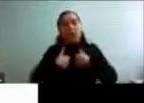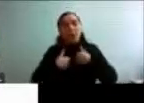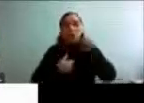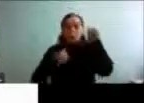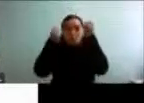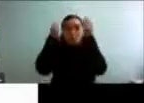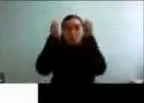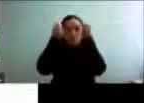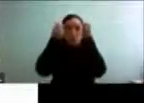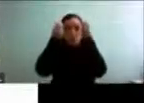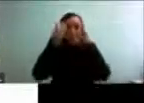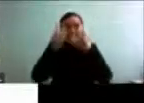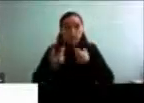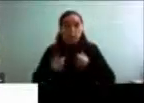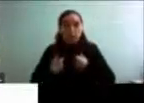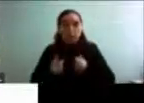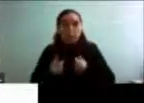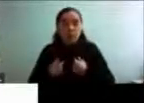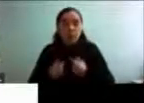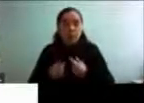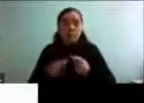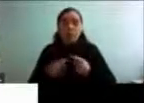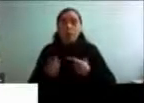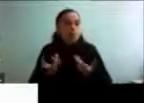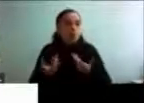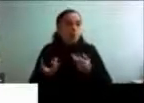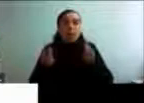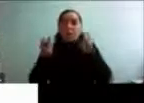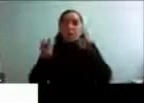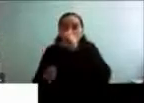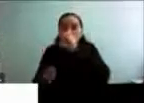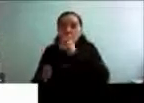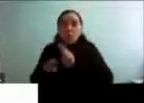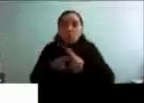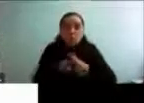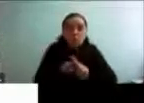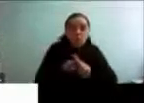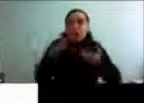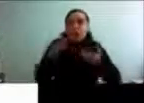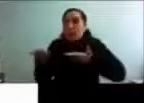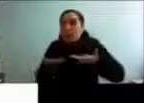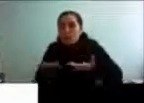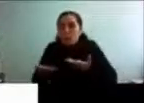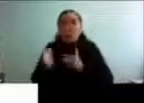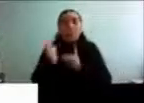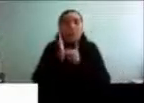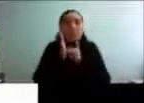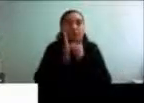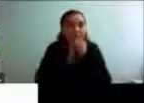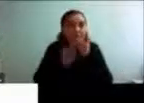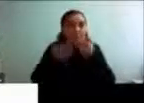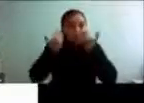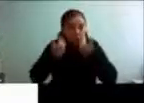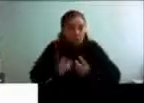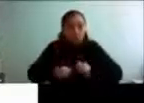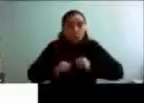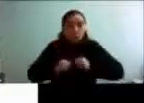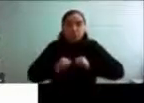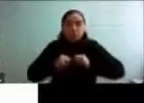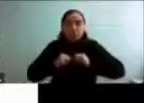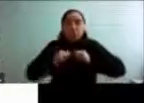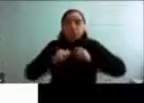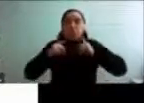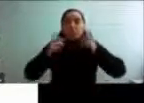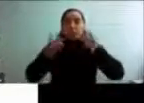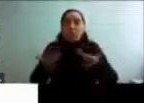uno genera recursos para enfrentar estas cosas. Uno se desarrolla como persona. Ocupando la